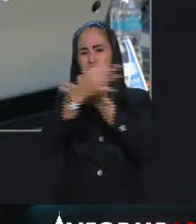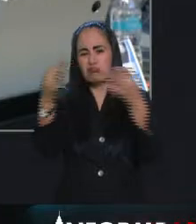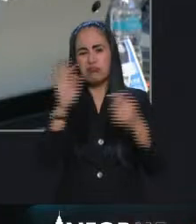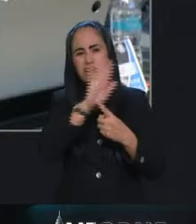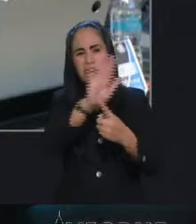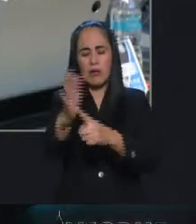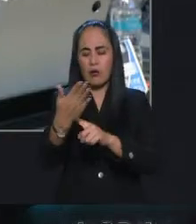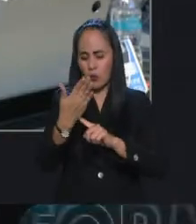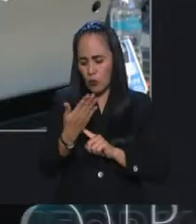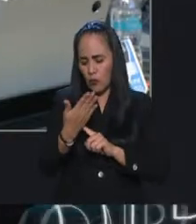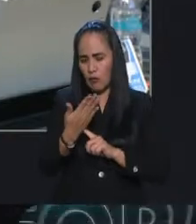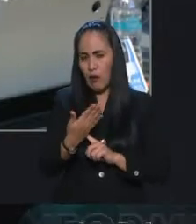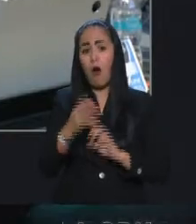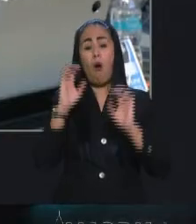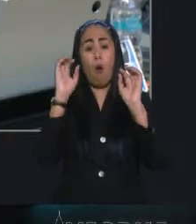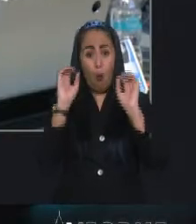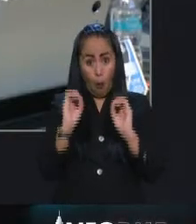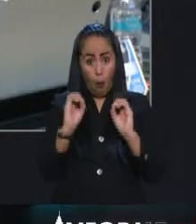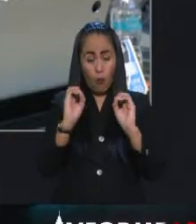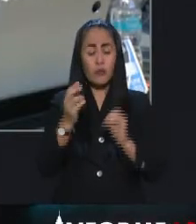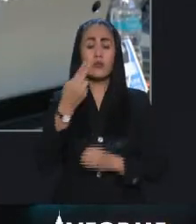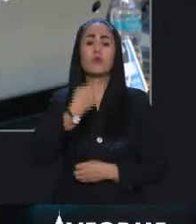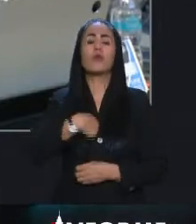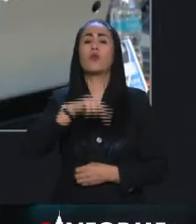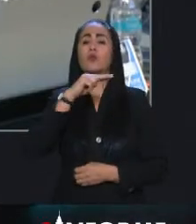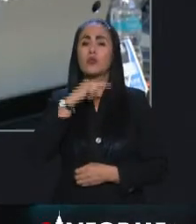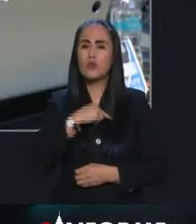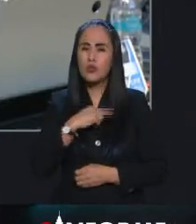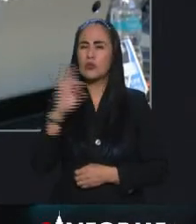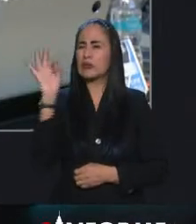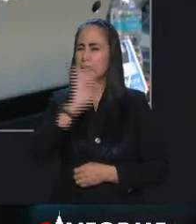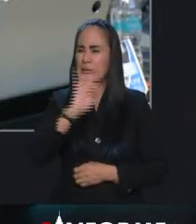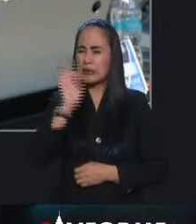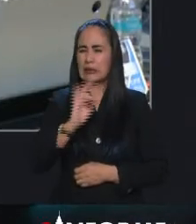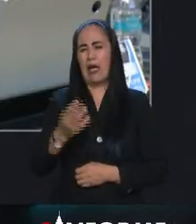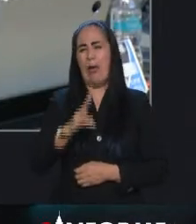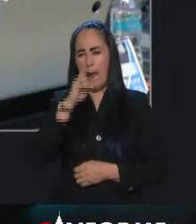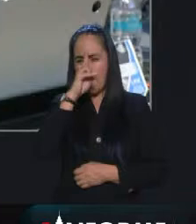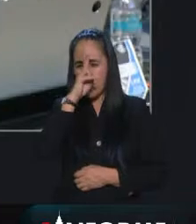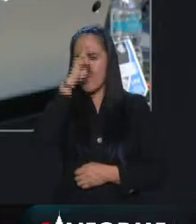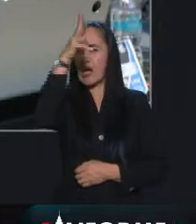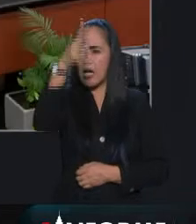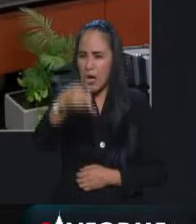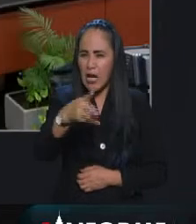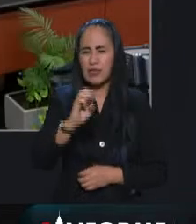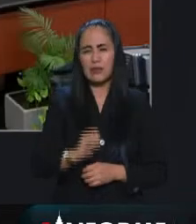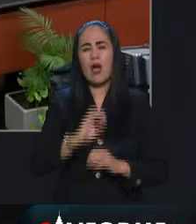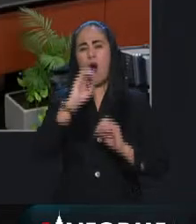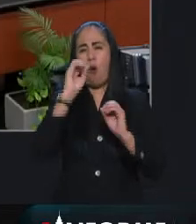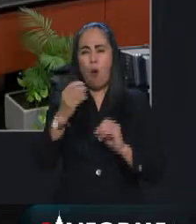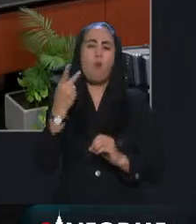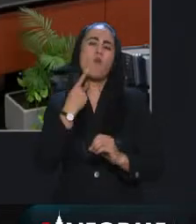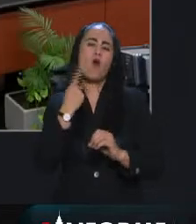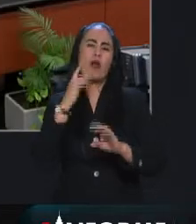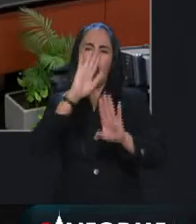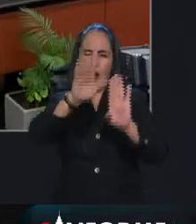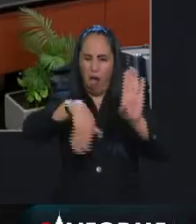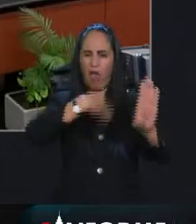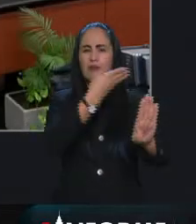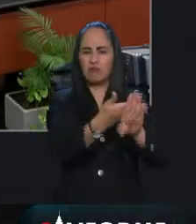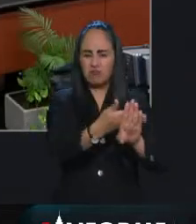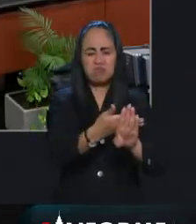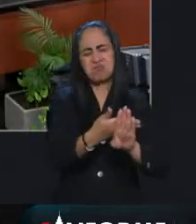mucho menos tenemos elementos para hablar de una venganza o de una persecución política en absoluto.